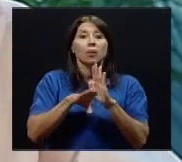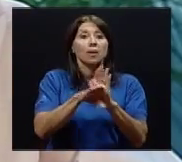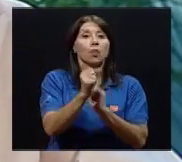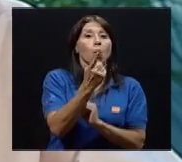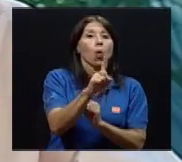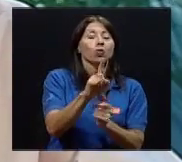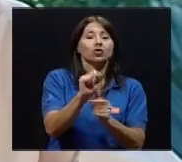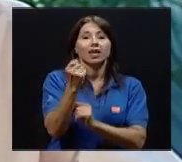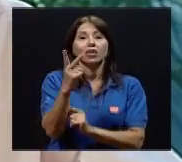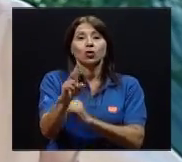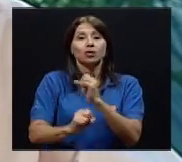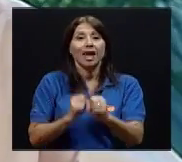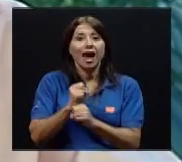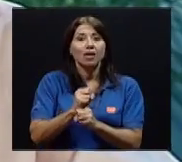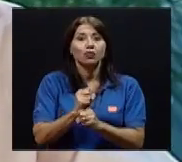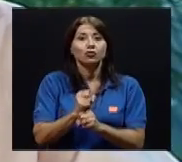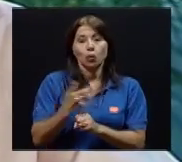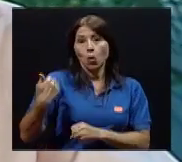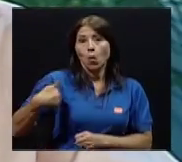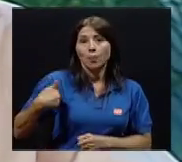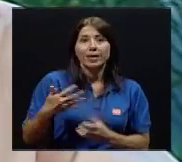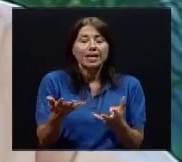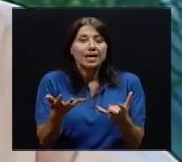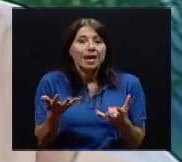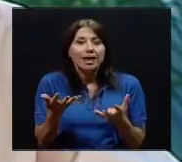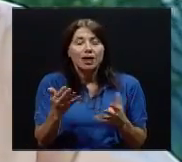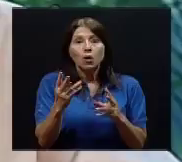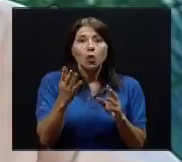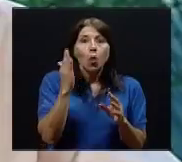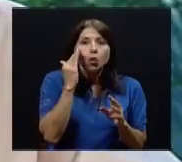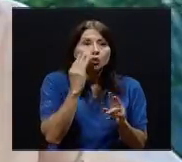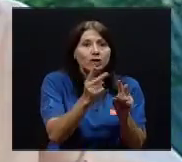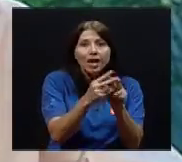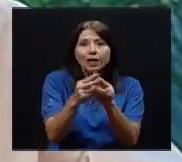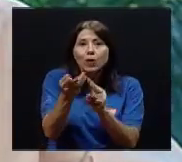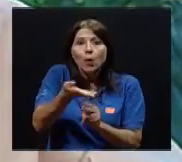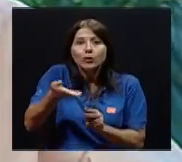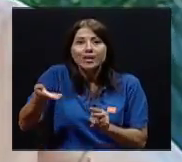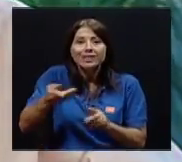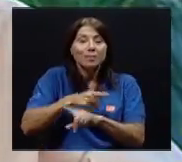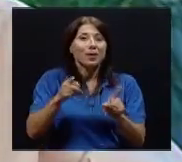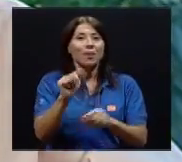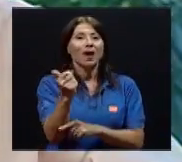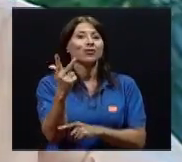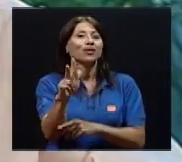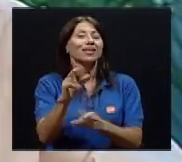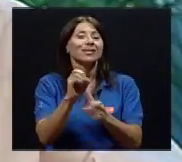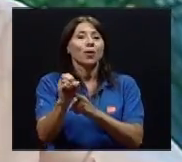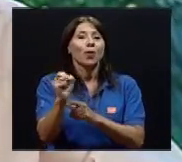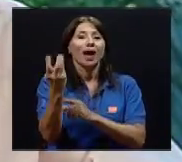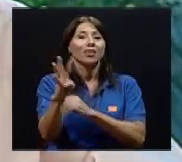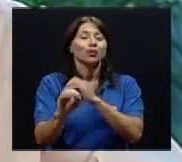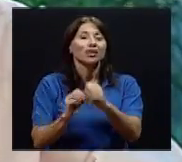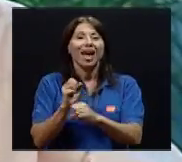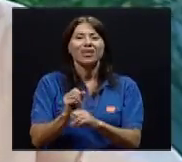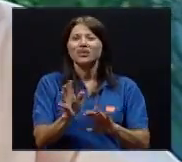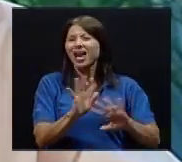a hacer deporte. Hasta los 12, 11, 12 años, el chico quiere conocer cosas. A los 13,